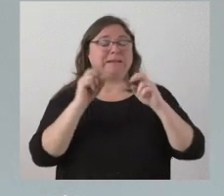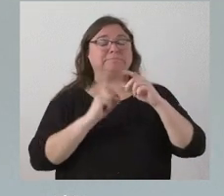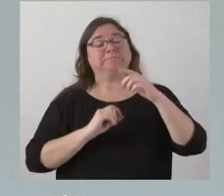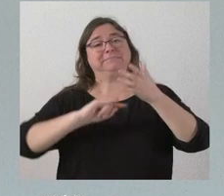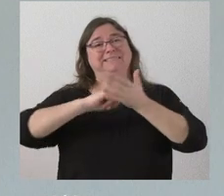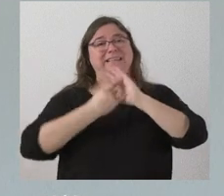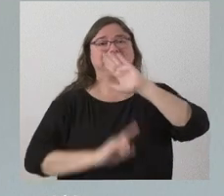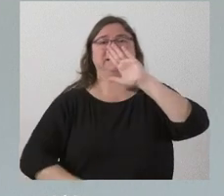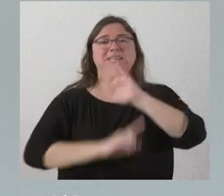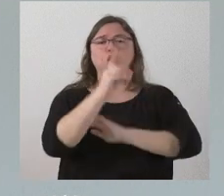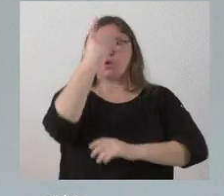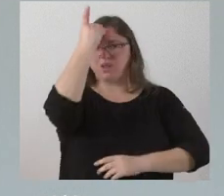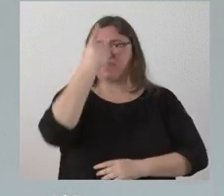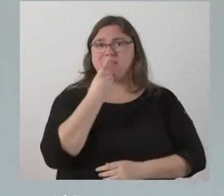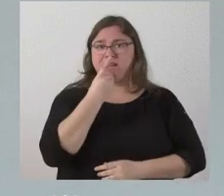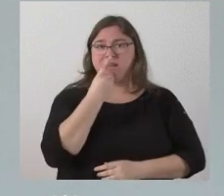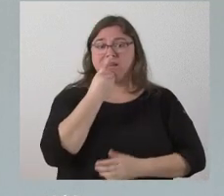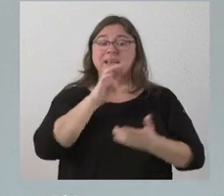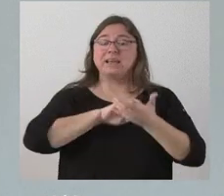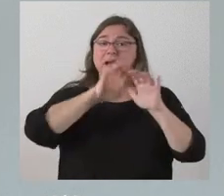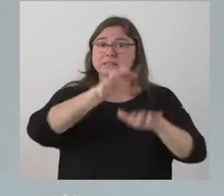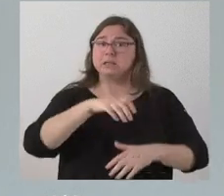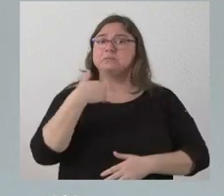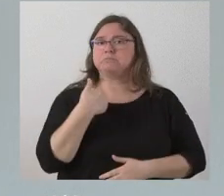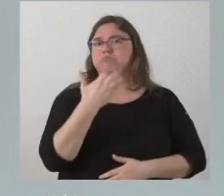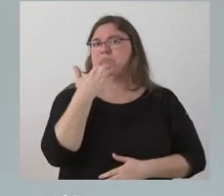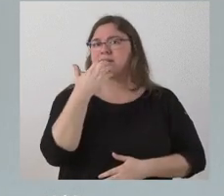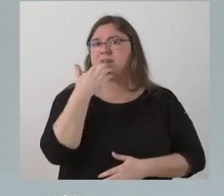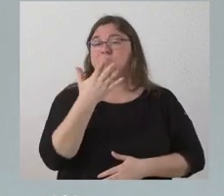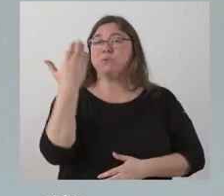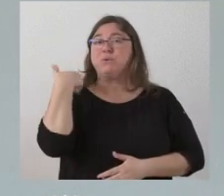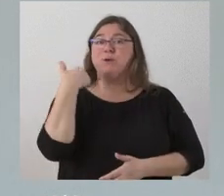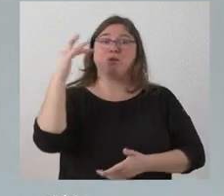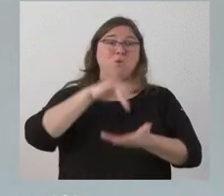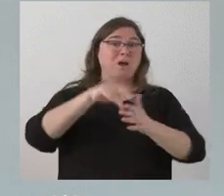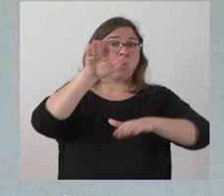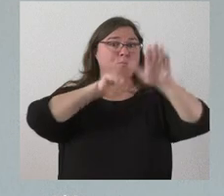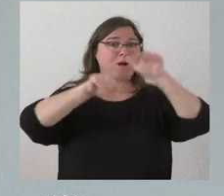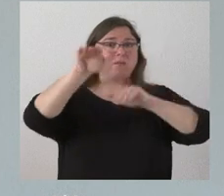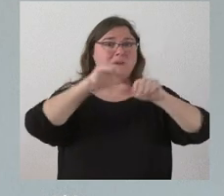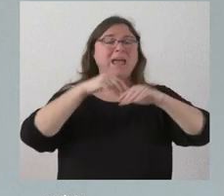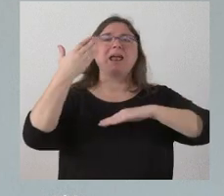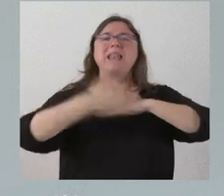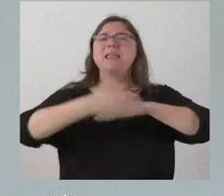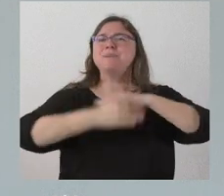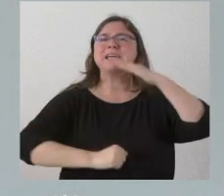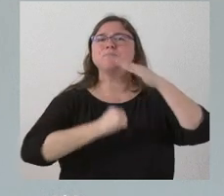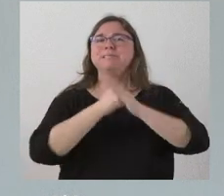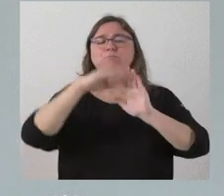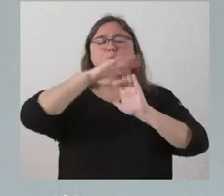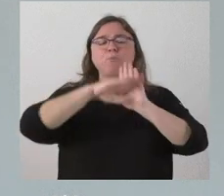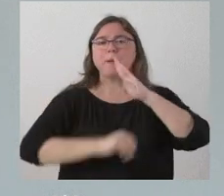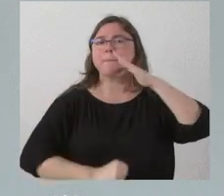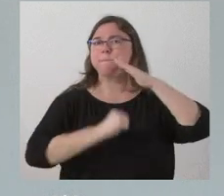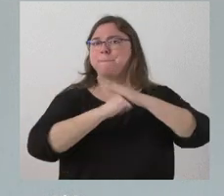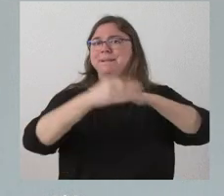tecnológico y digitalización. Castilla y Unaquí ha hecho un ejemplo cuando se hizo esta convocatoria, el límite máximo de programas a presentar